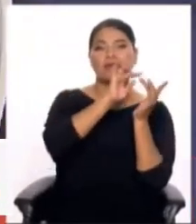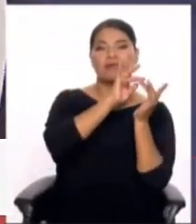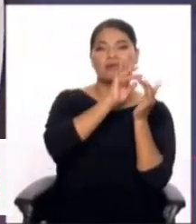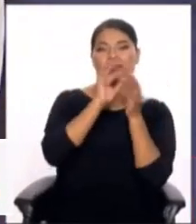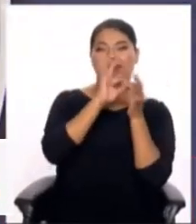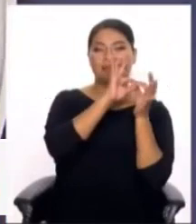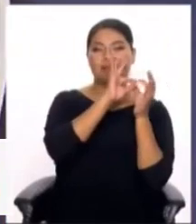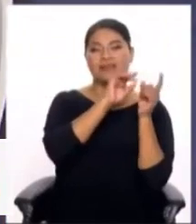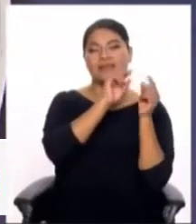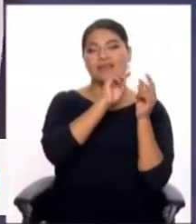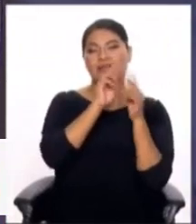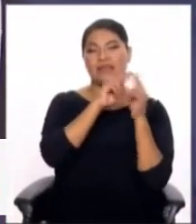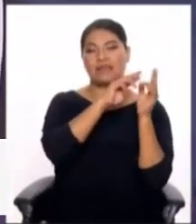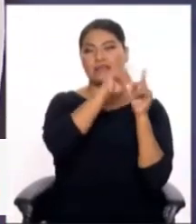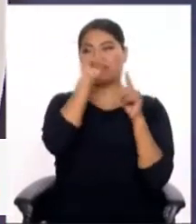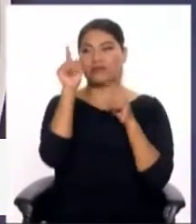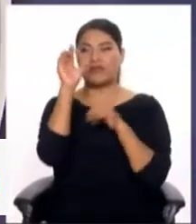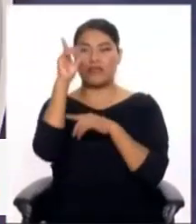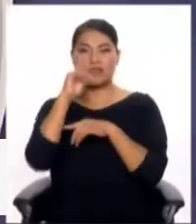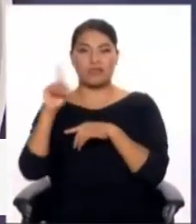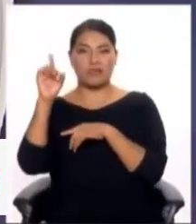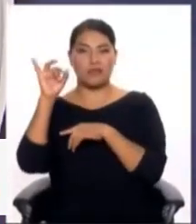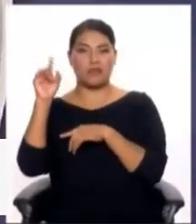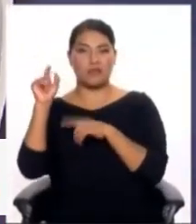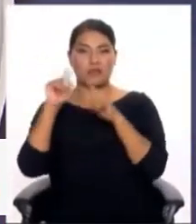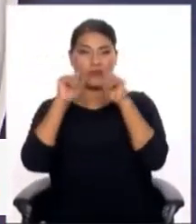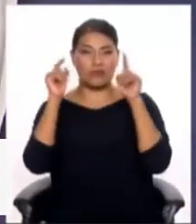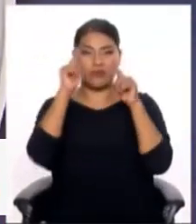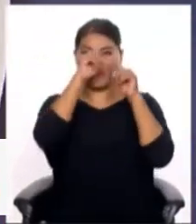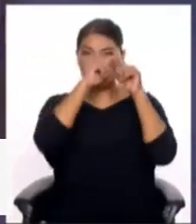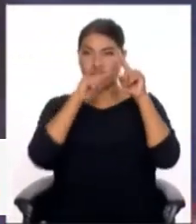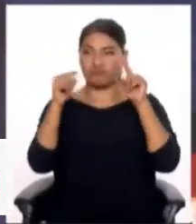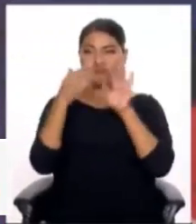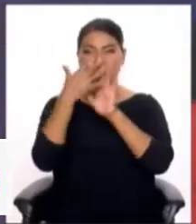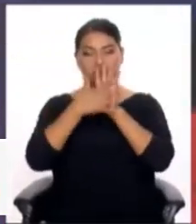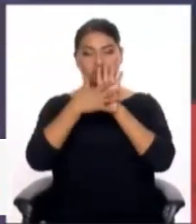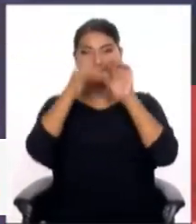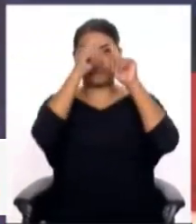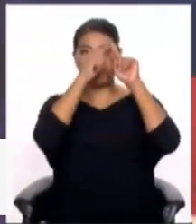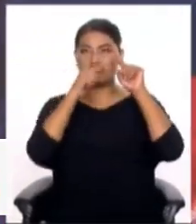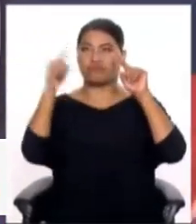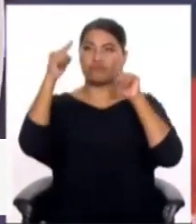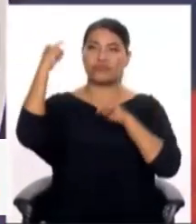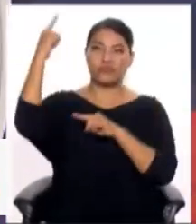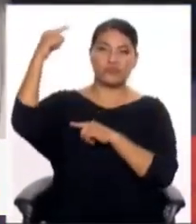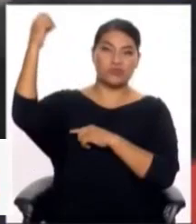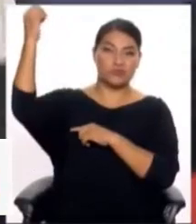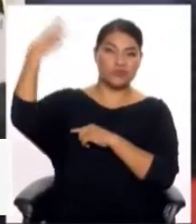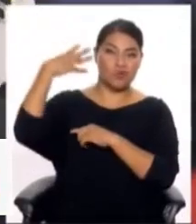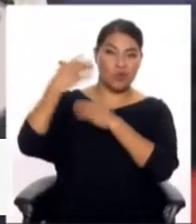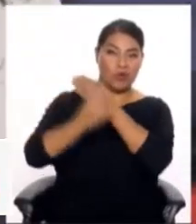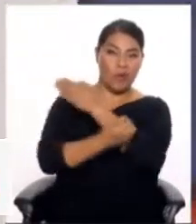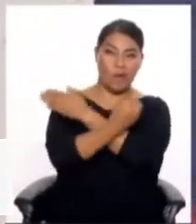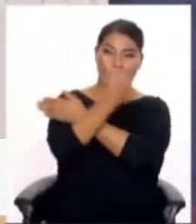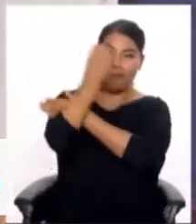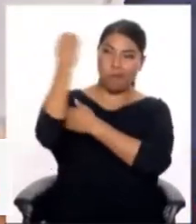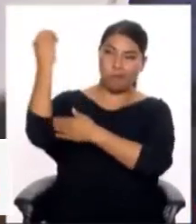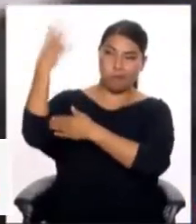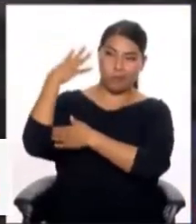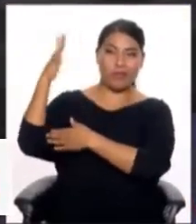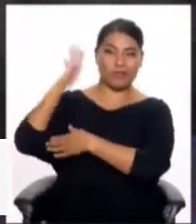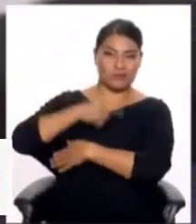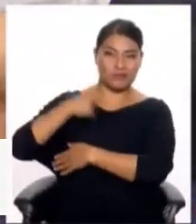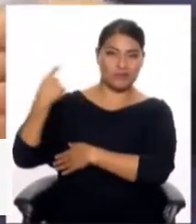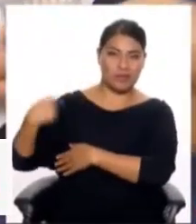arriba es este diseño en forma redonda que es alusivo al sol naciente de Japón y en la parte de